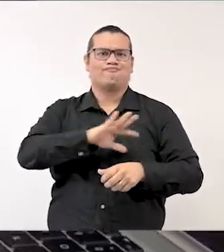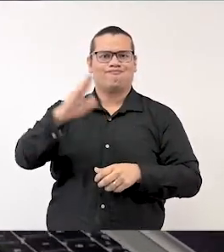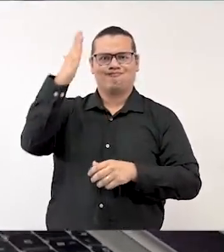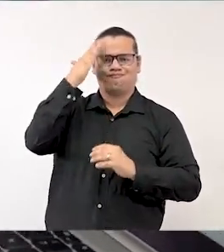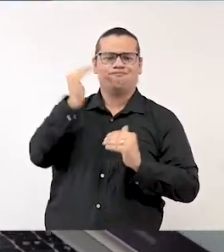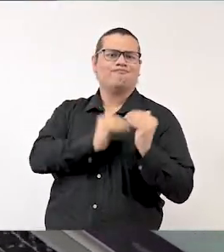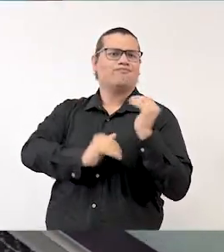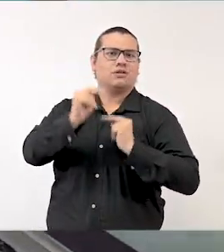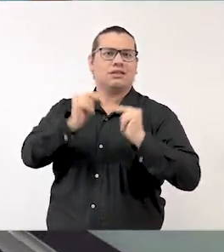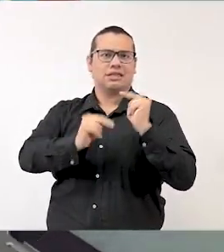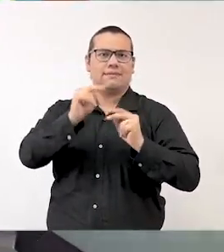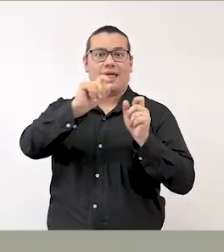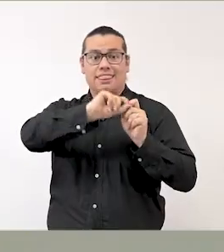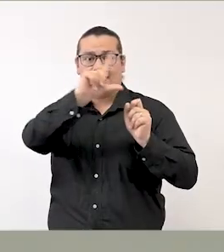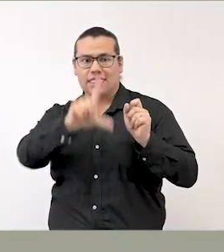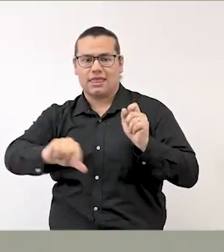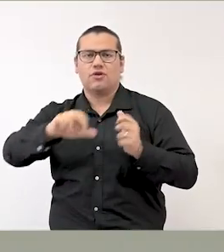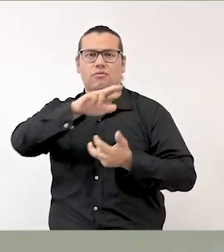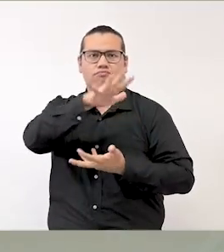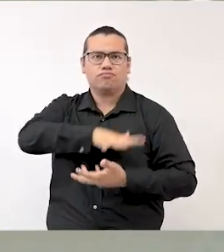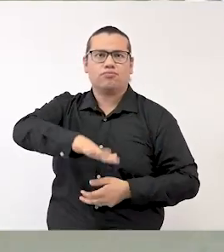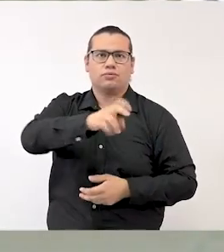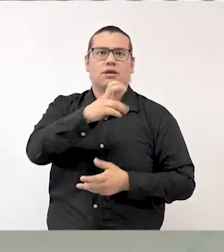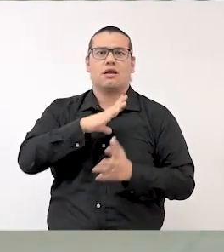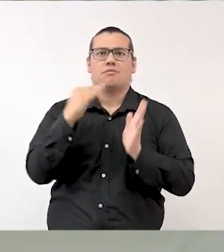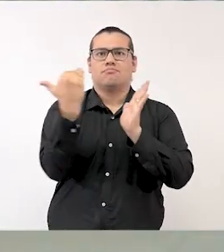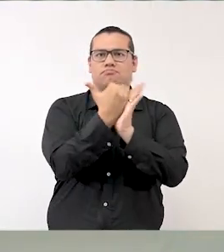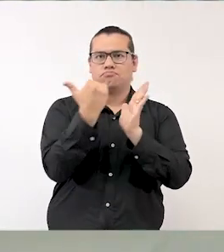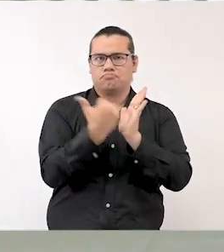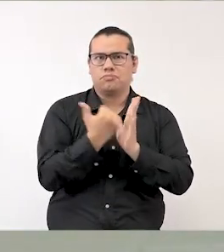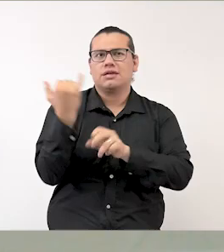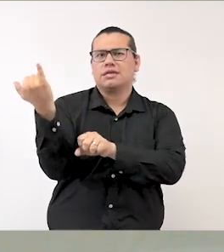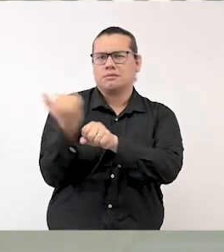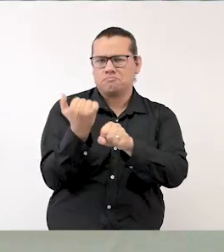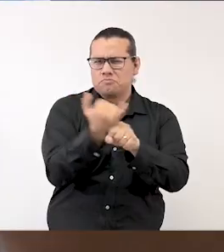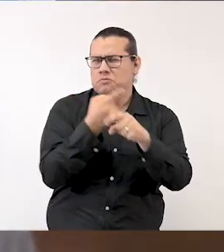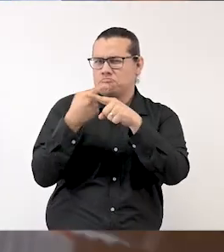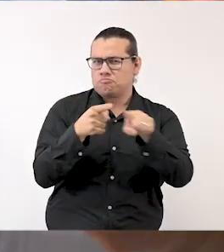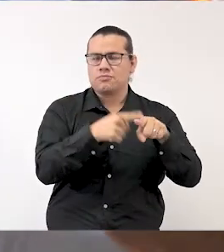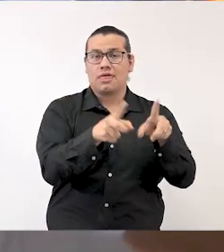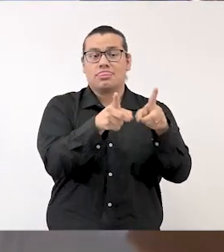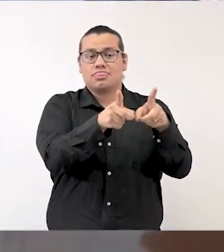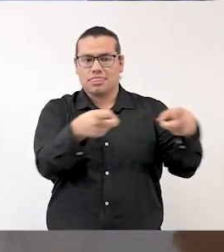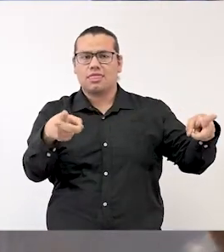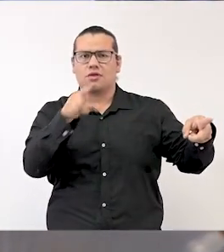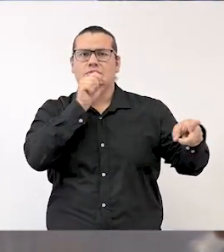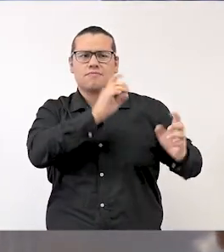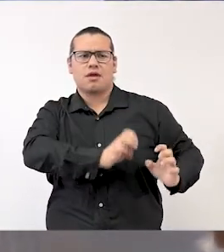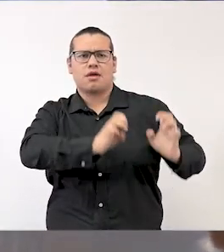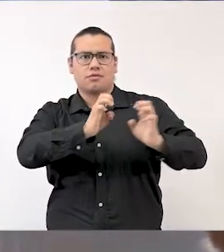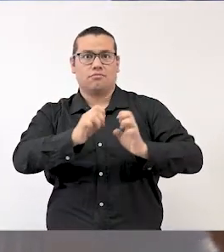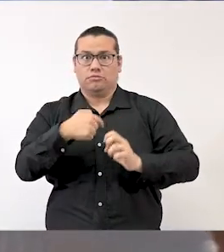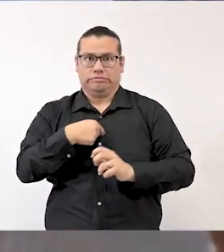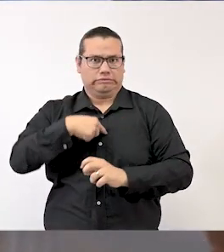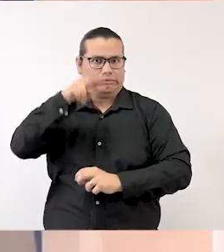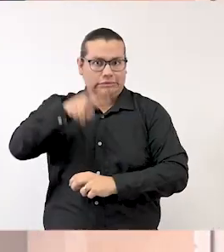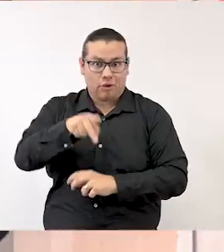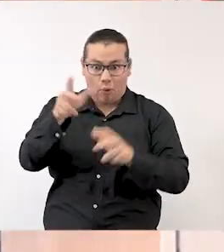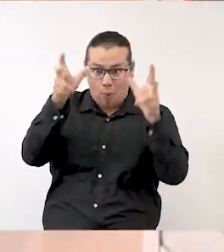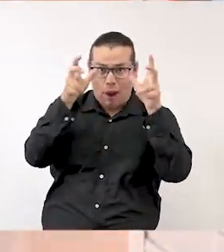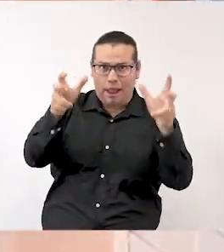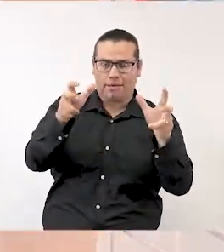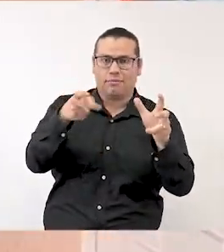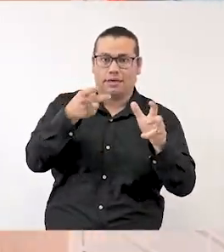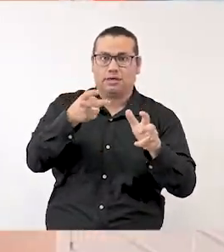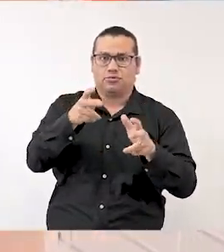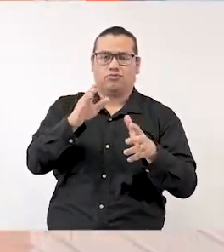y nacional, con indicadores académicos de investigación, desarrollo e infraestructura. Nunca pensé que la UAM, con los desafíos que